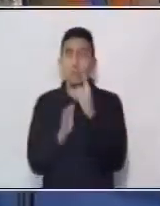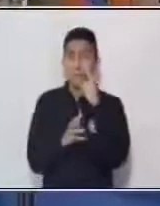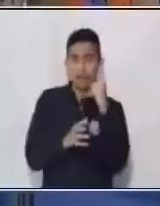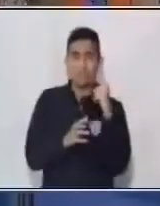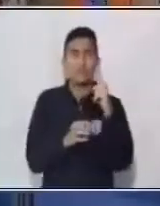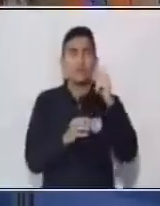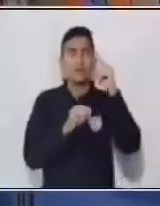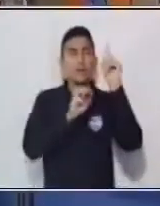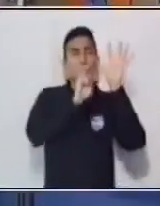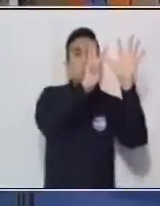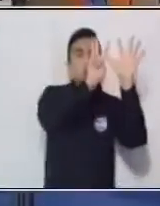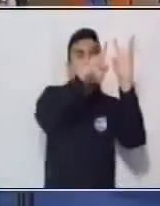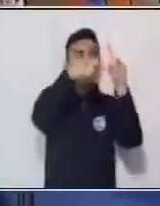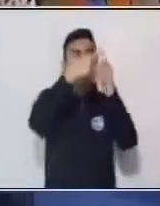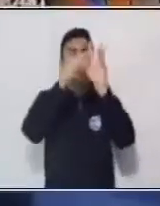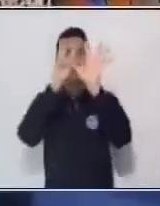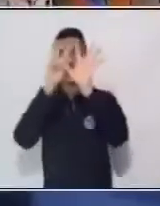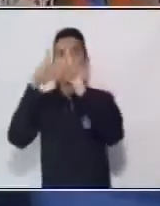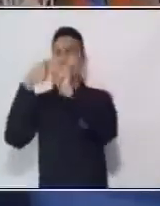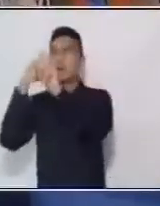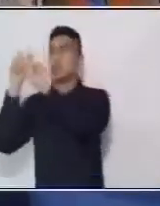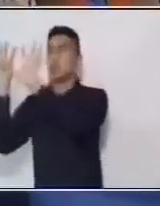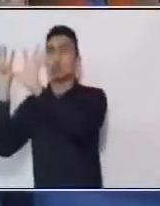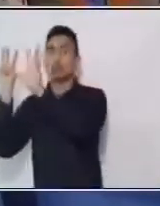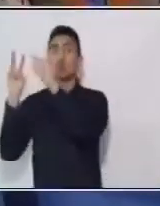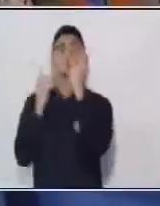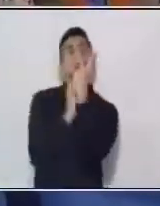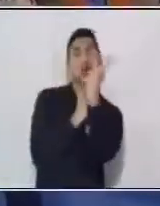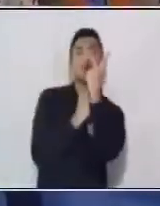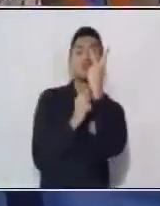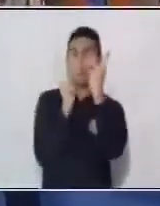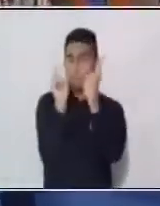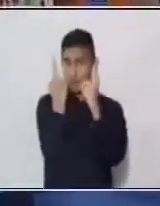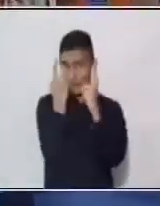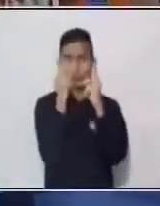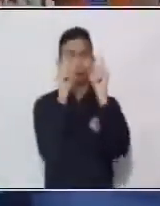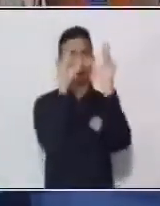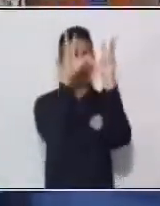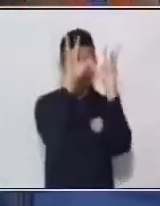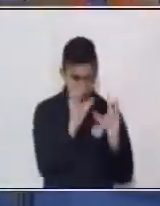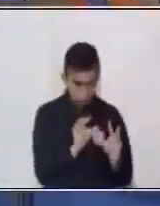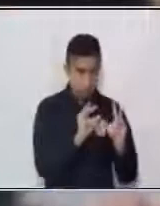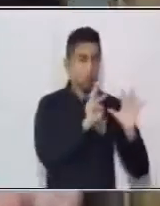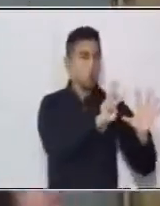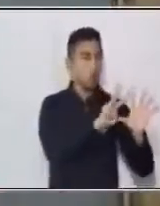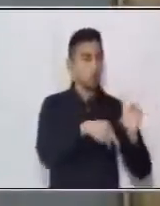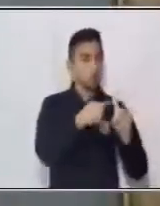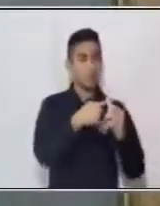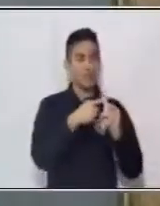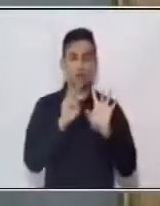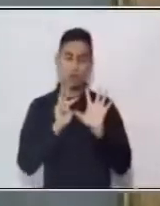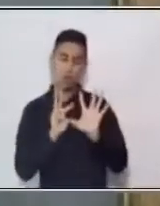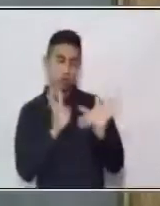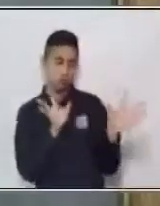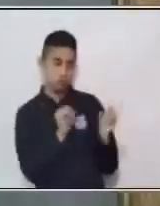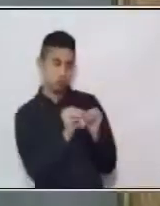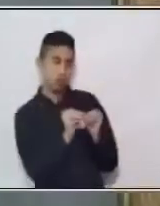dígitos. ¿Ok? Entonces, digo ocho más ocho es igual a